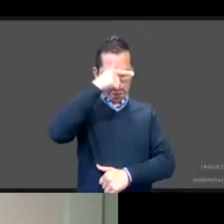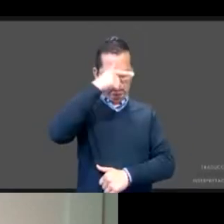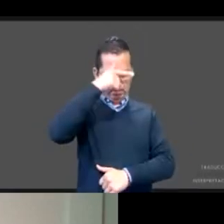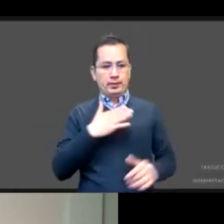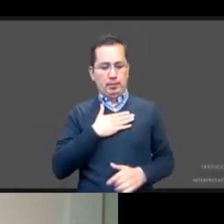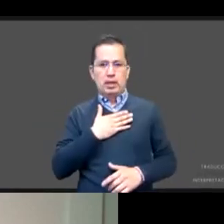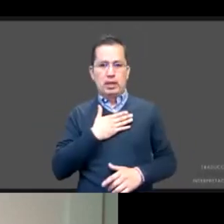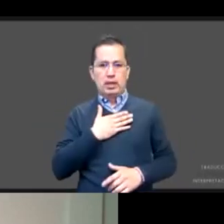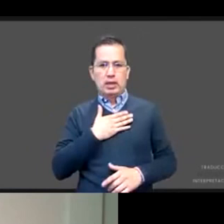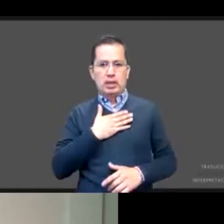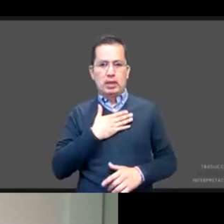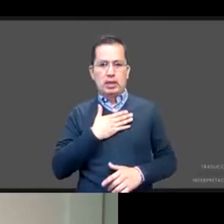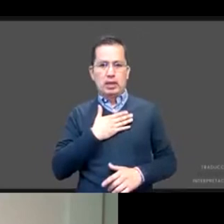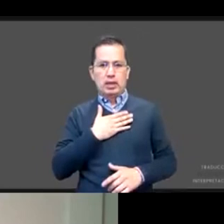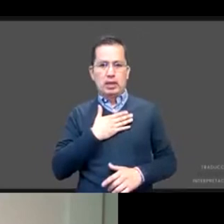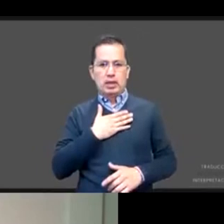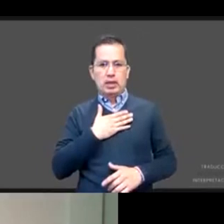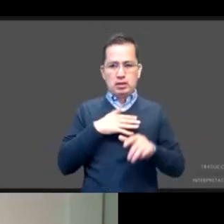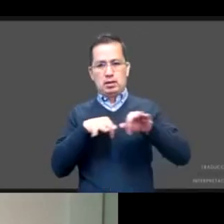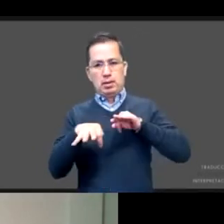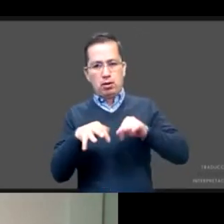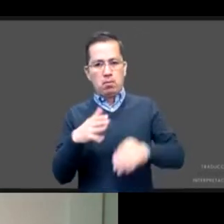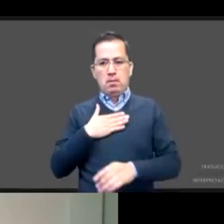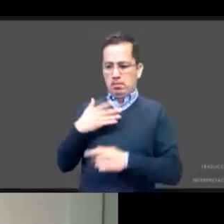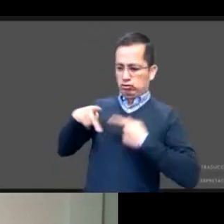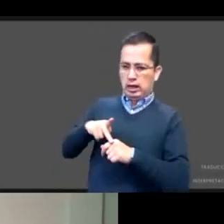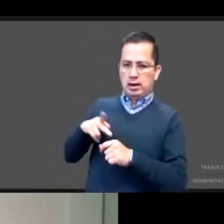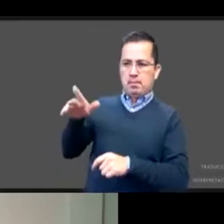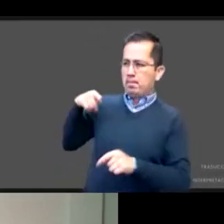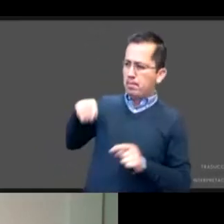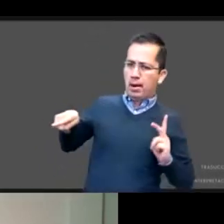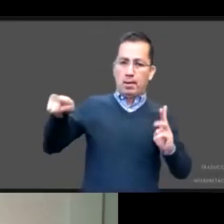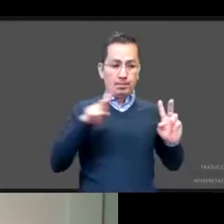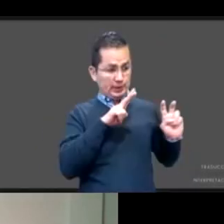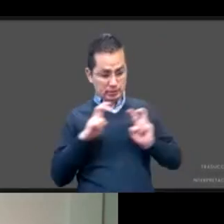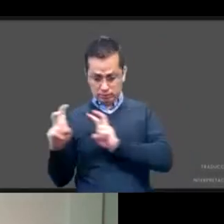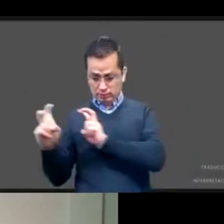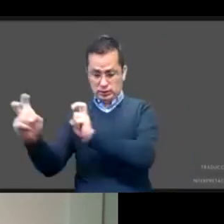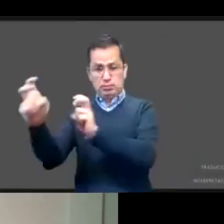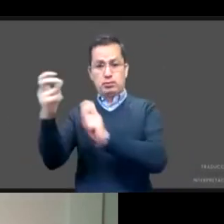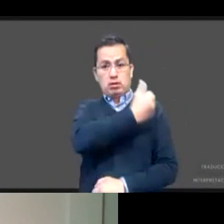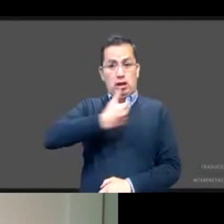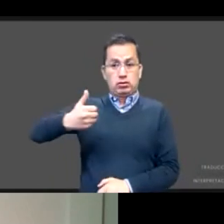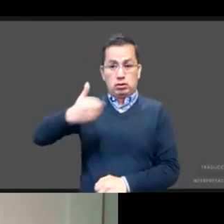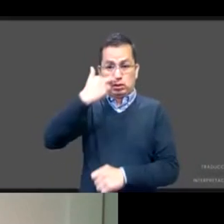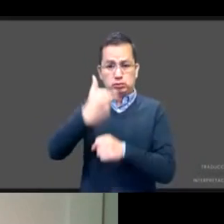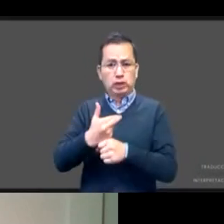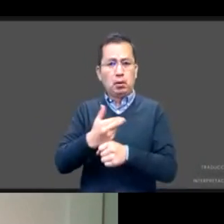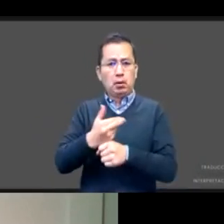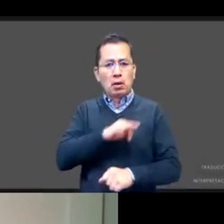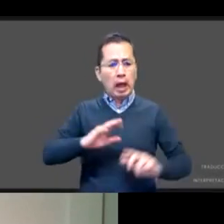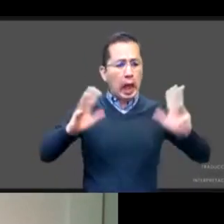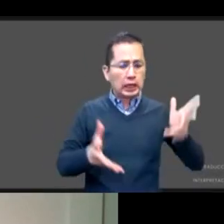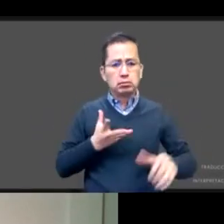lo laboral, realizar para contribuir a que este fenómeno vaya disminuyendo. En este sentido, hay una serie de